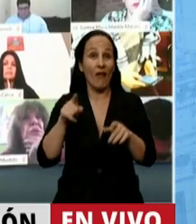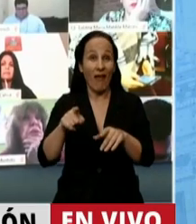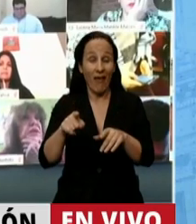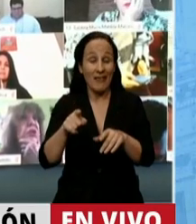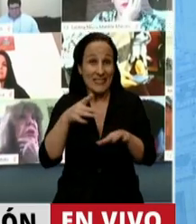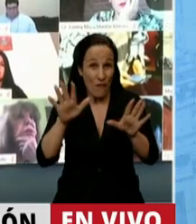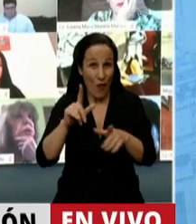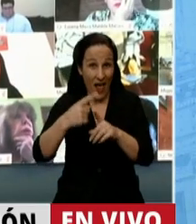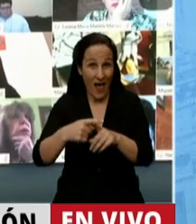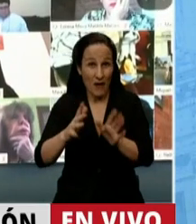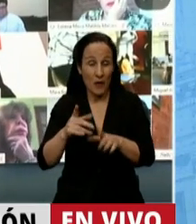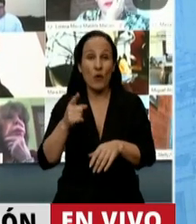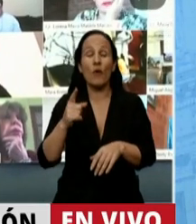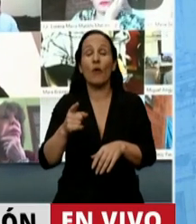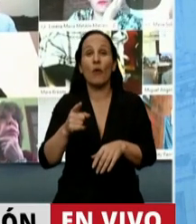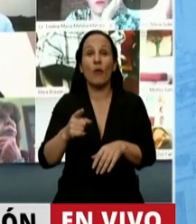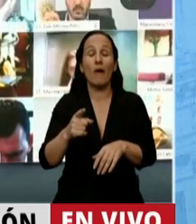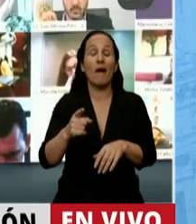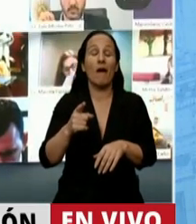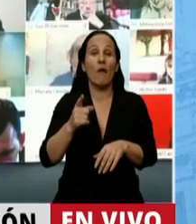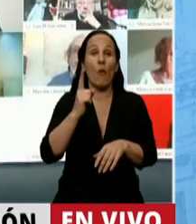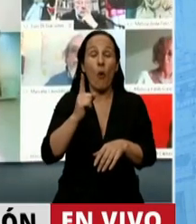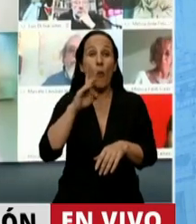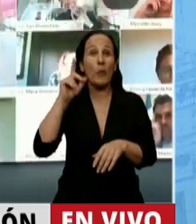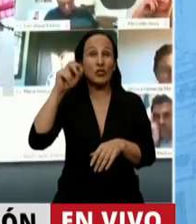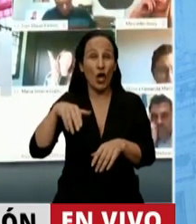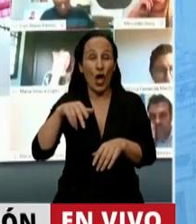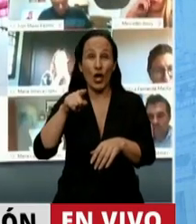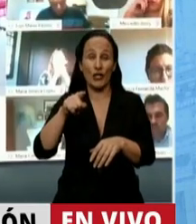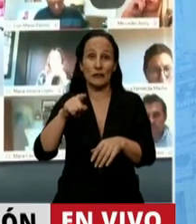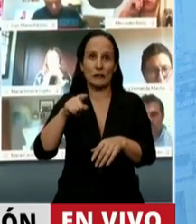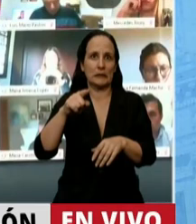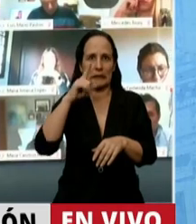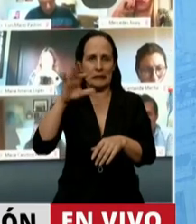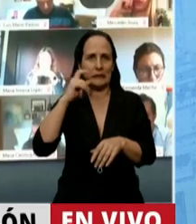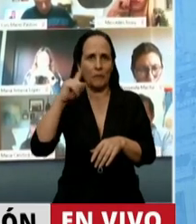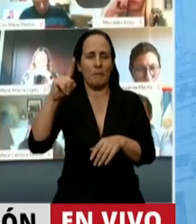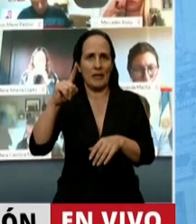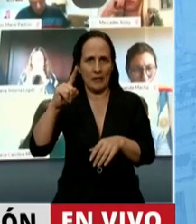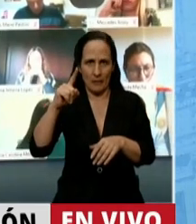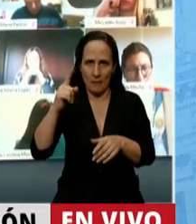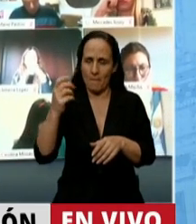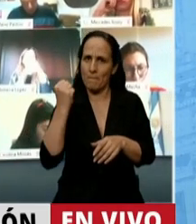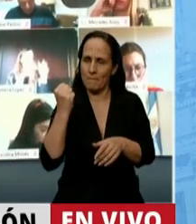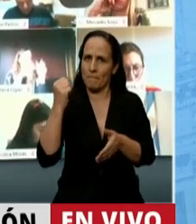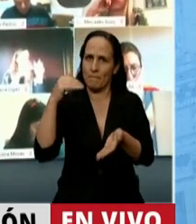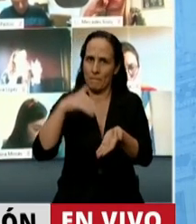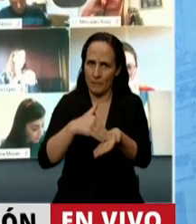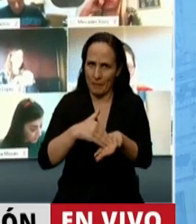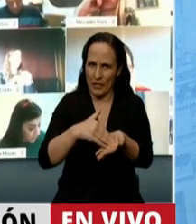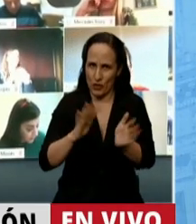erogaba 1 billón 670.000 millones de pesos. 1 billón